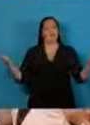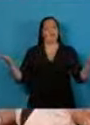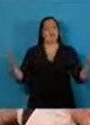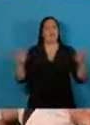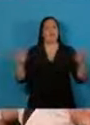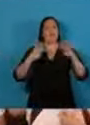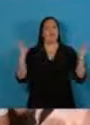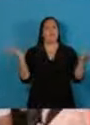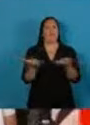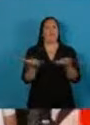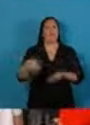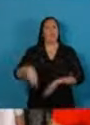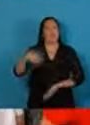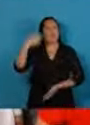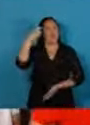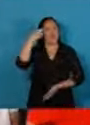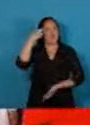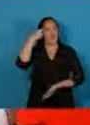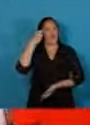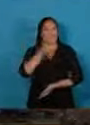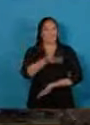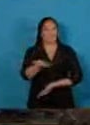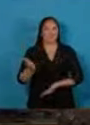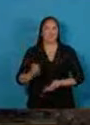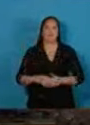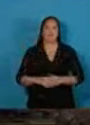Asamblea Legislativa.